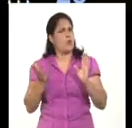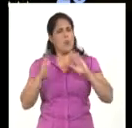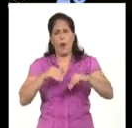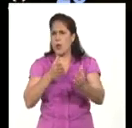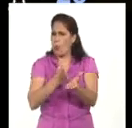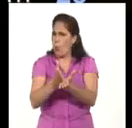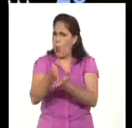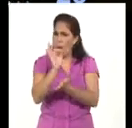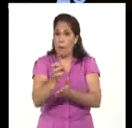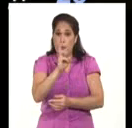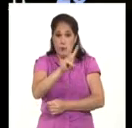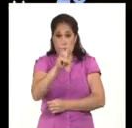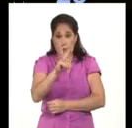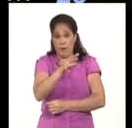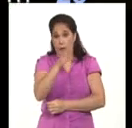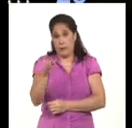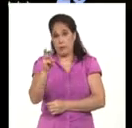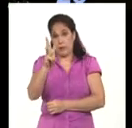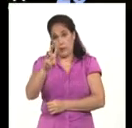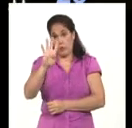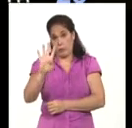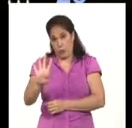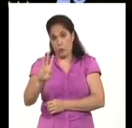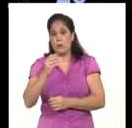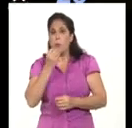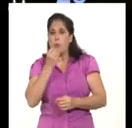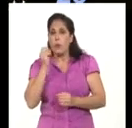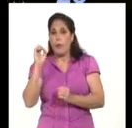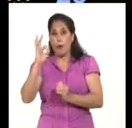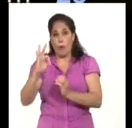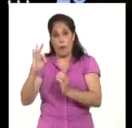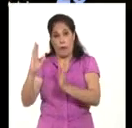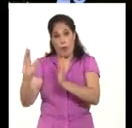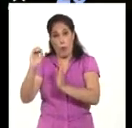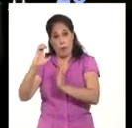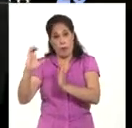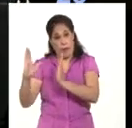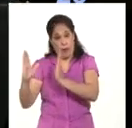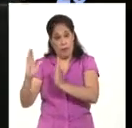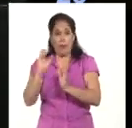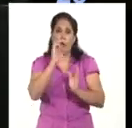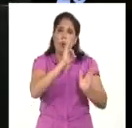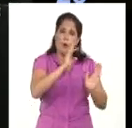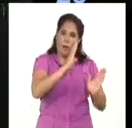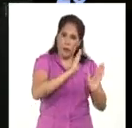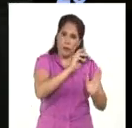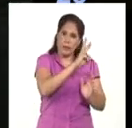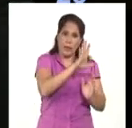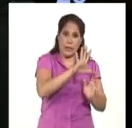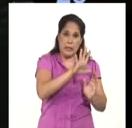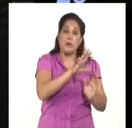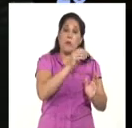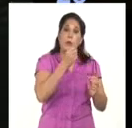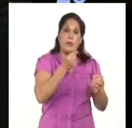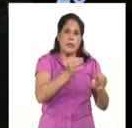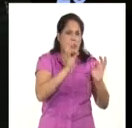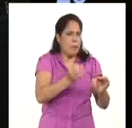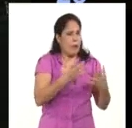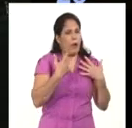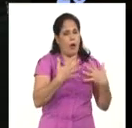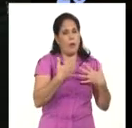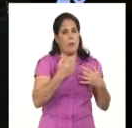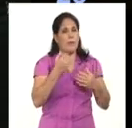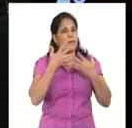máximas de 33 y hasta 34 y 35 grados celsius en el oriente del país. Esto es todo en cuanto al tiempo, que tengan